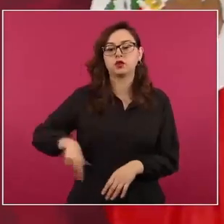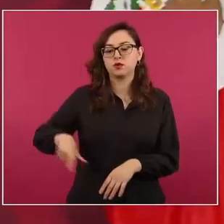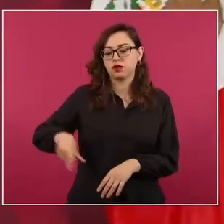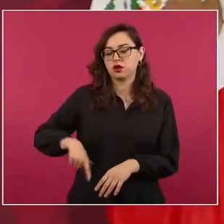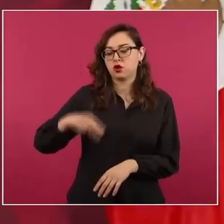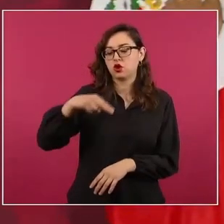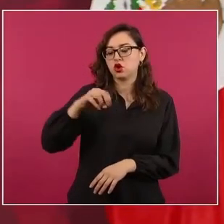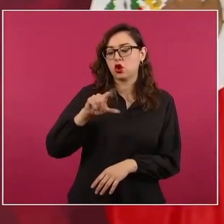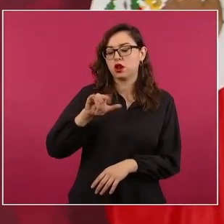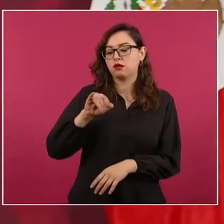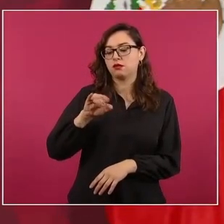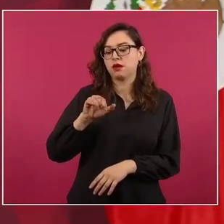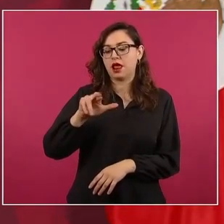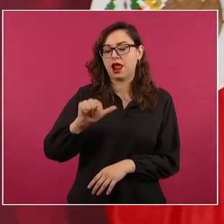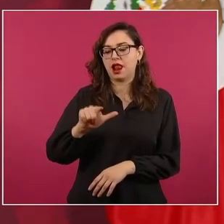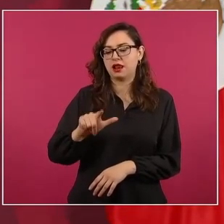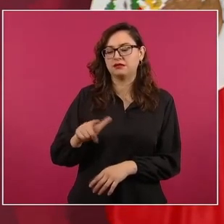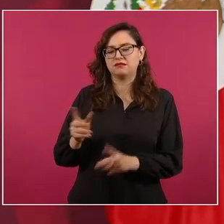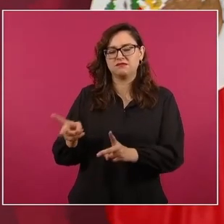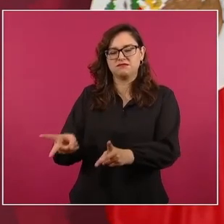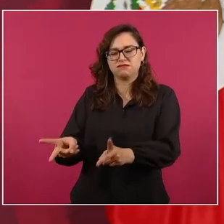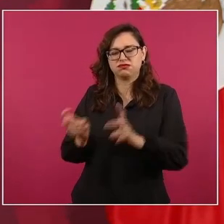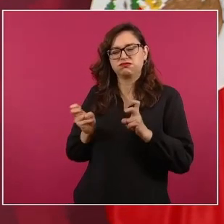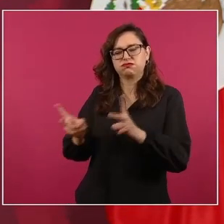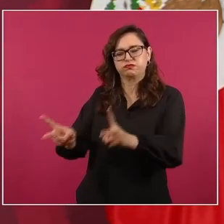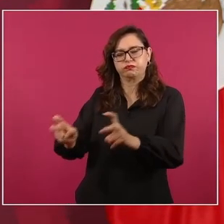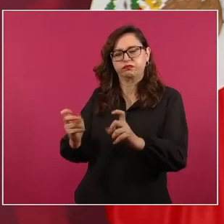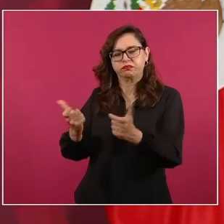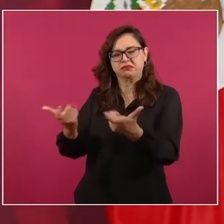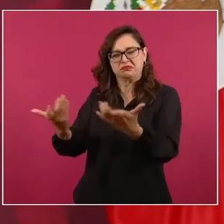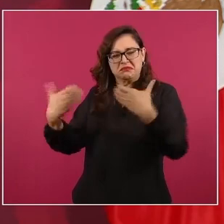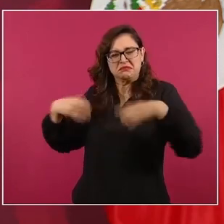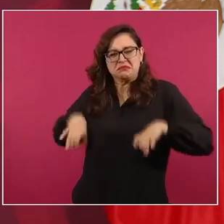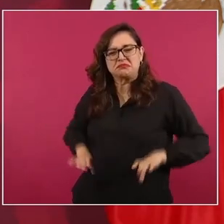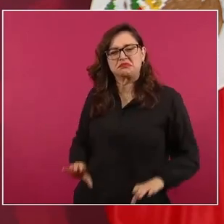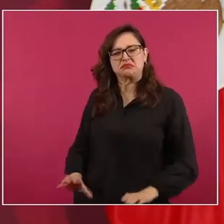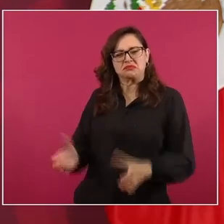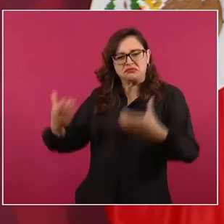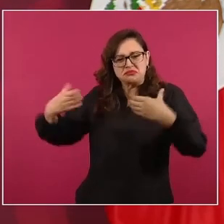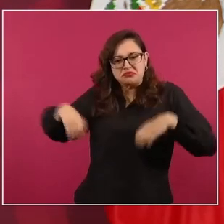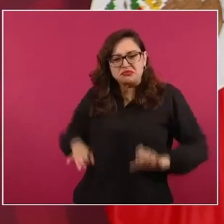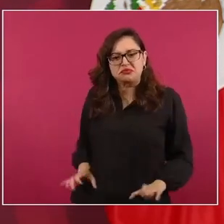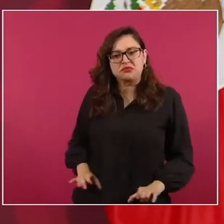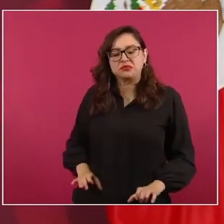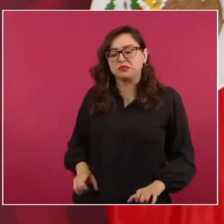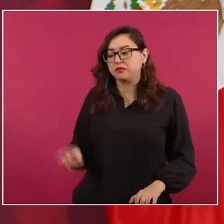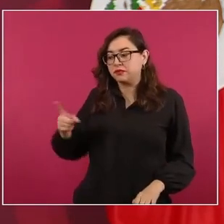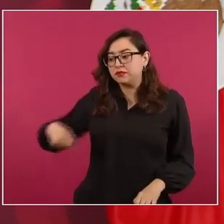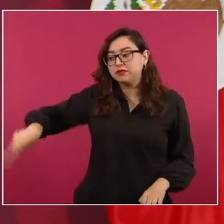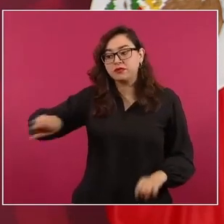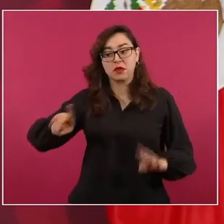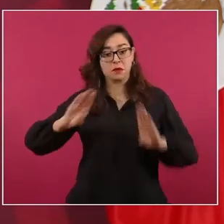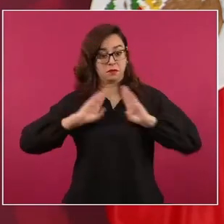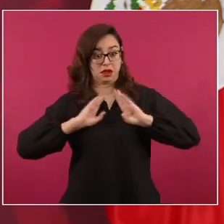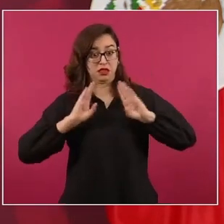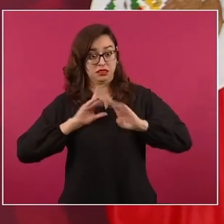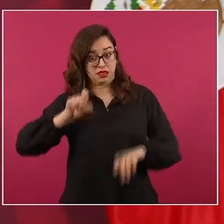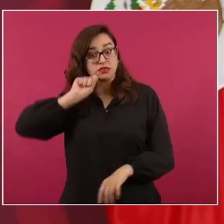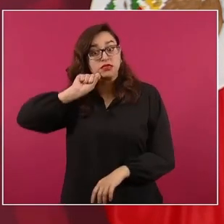México, por eso son distintos,